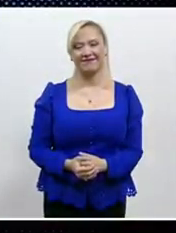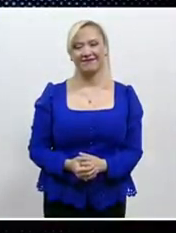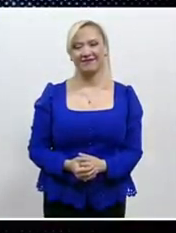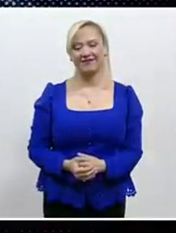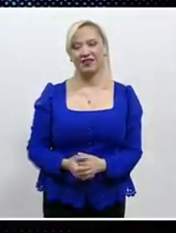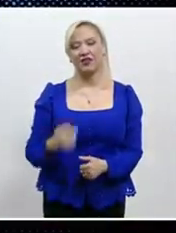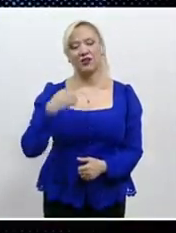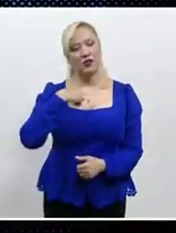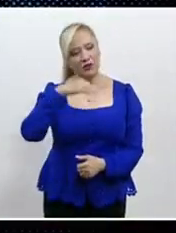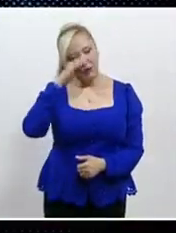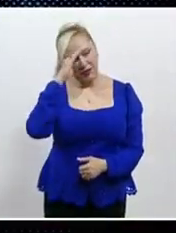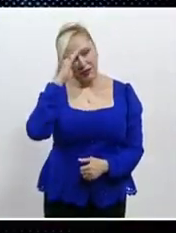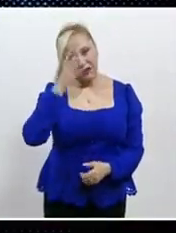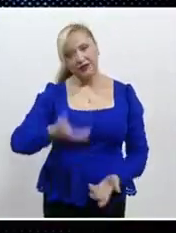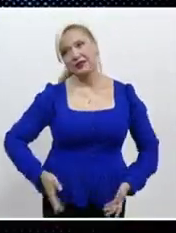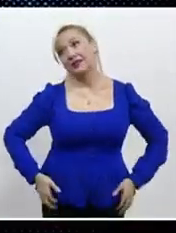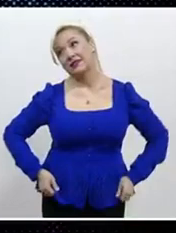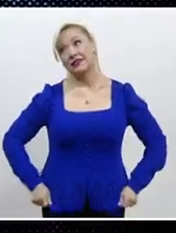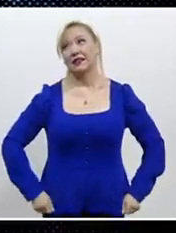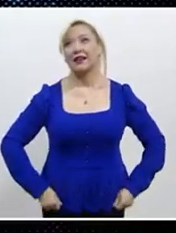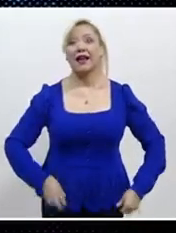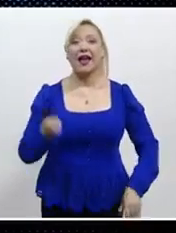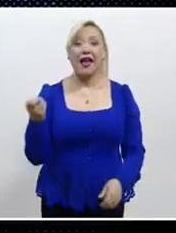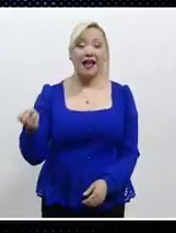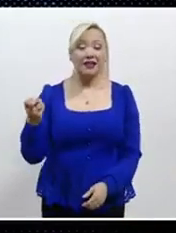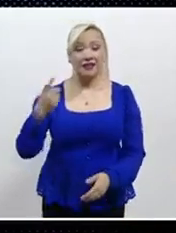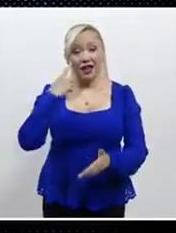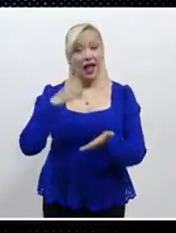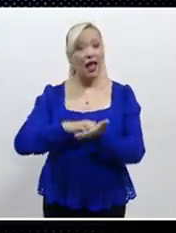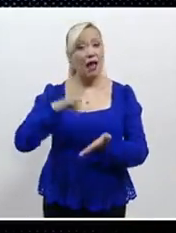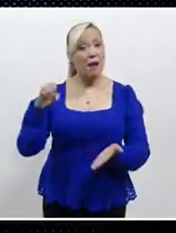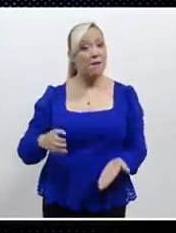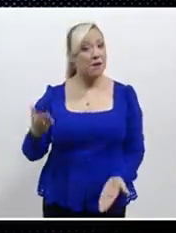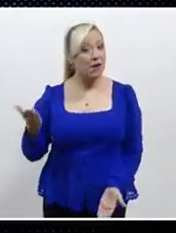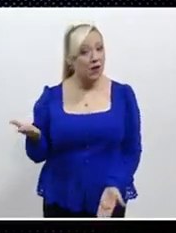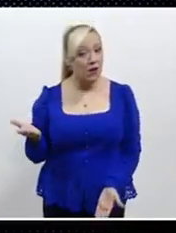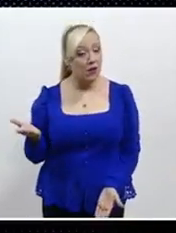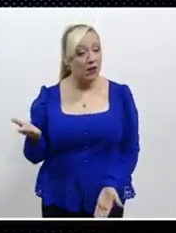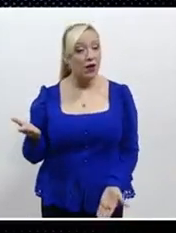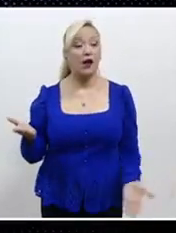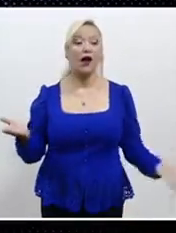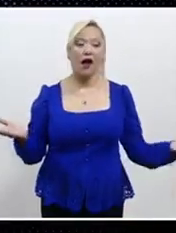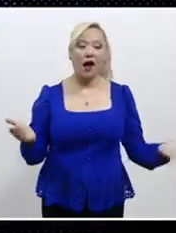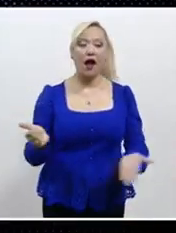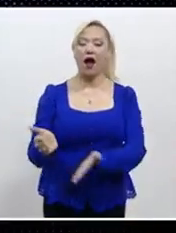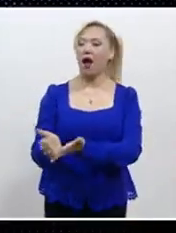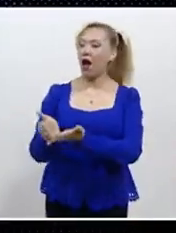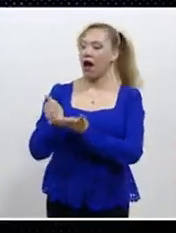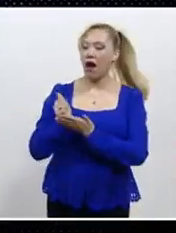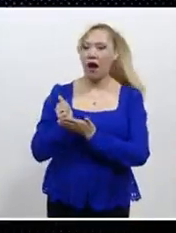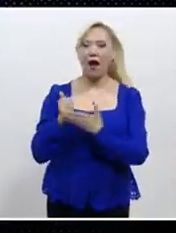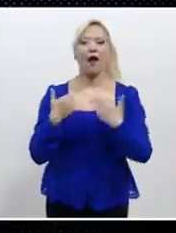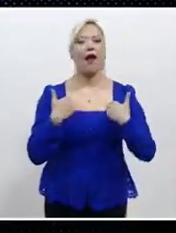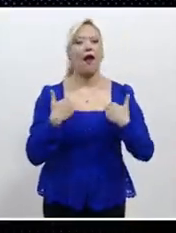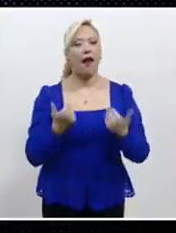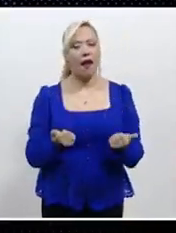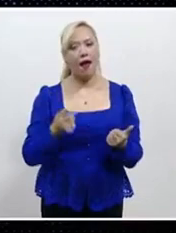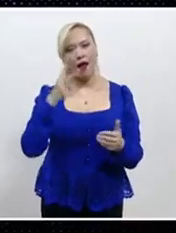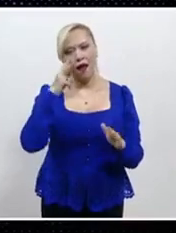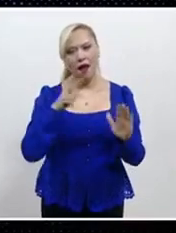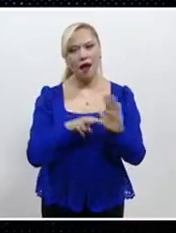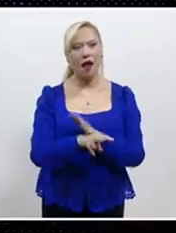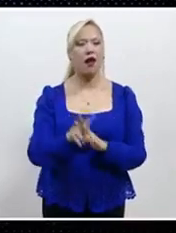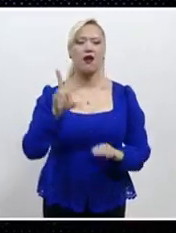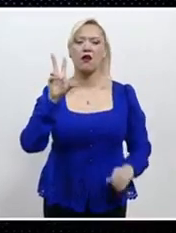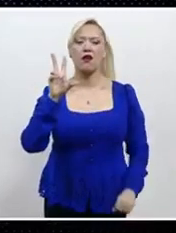Creo que esa parte de contar con esos referentes o con esos ejemplos ayuda como a conceptualizar y a visualizar de que